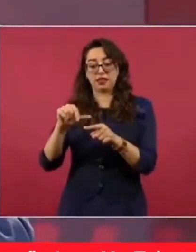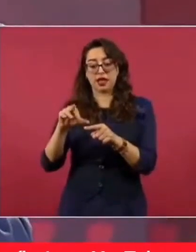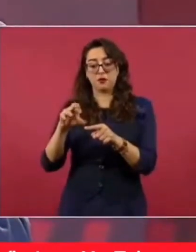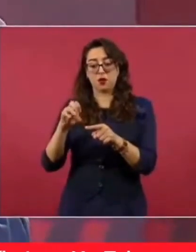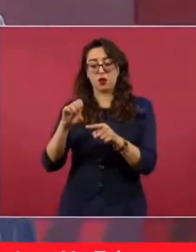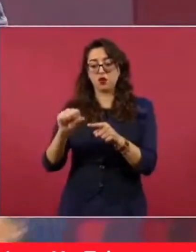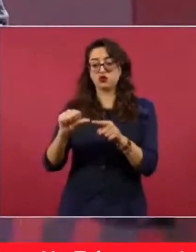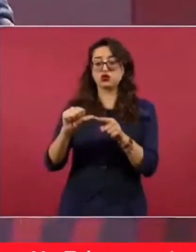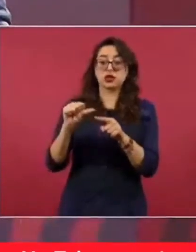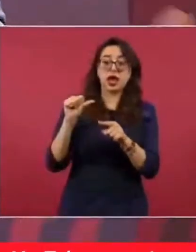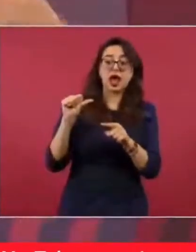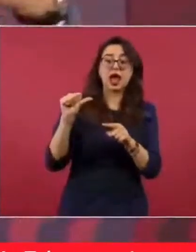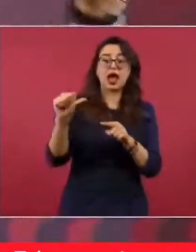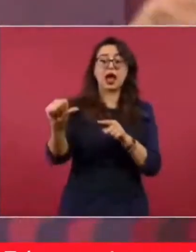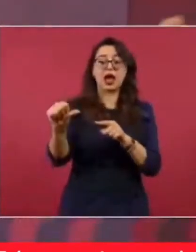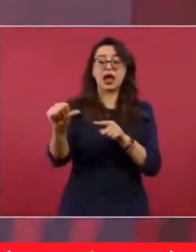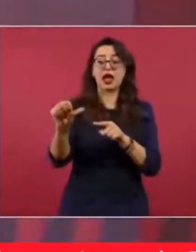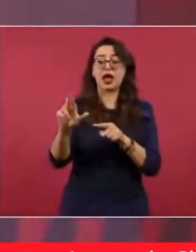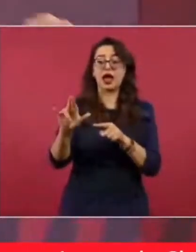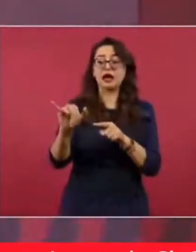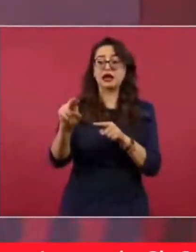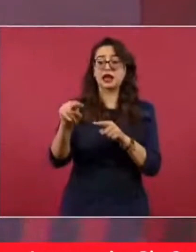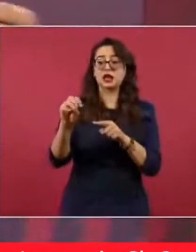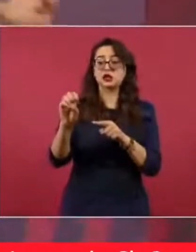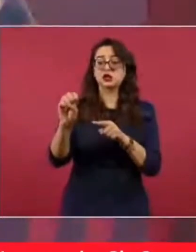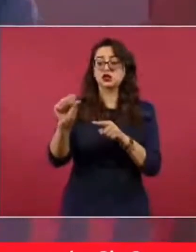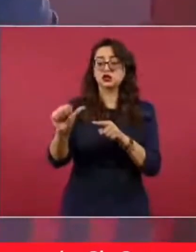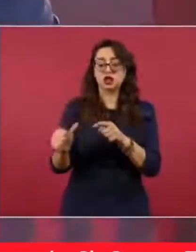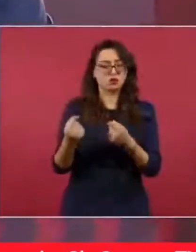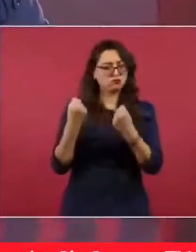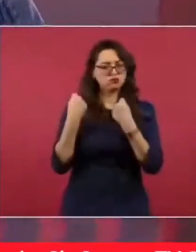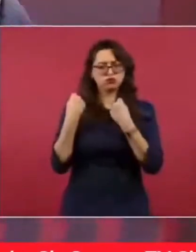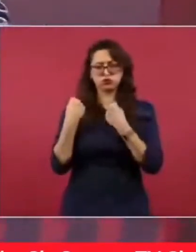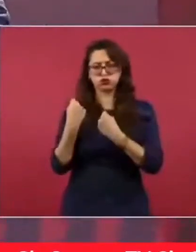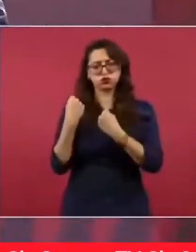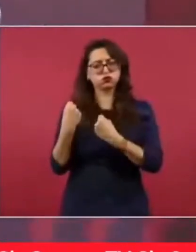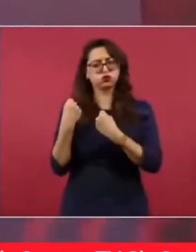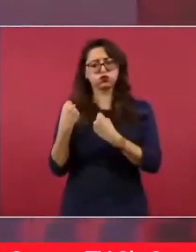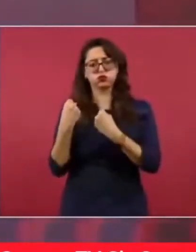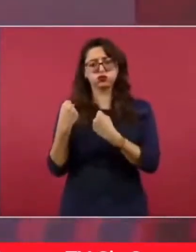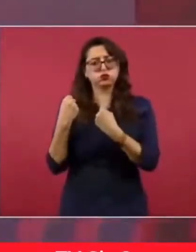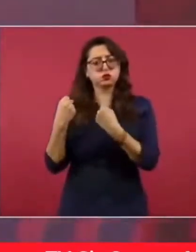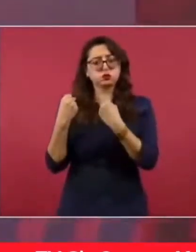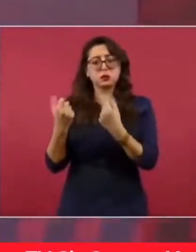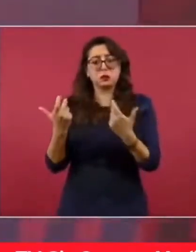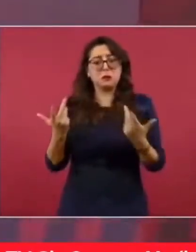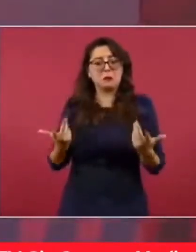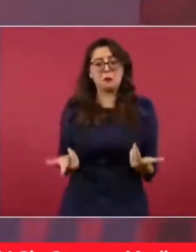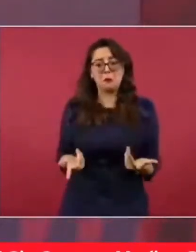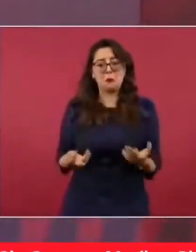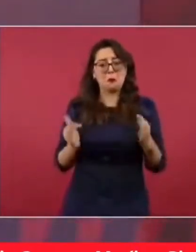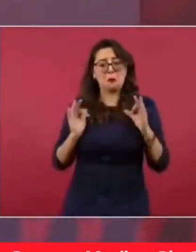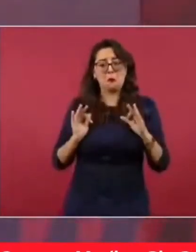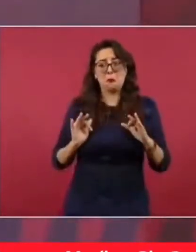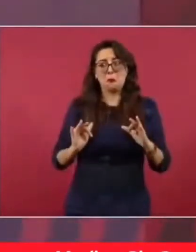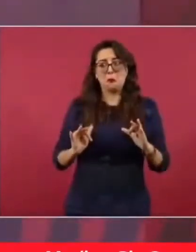Y saludando a la gente, y bien. Y sí,